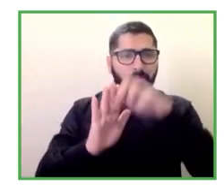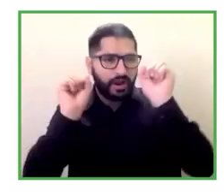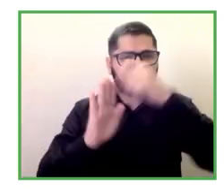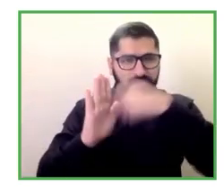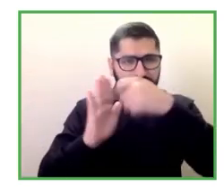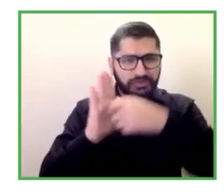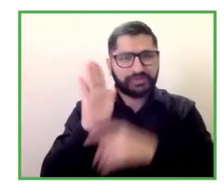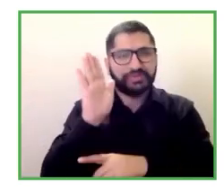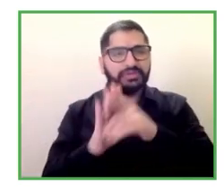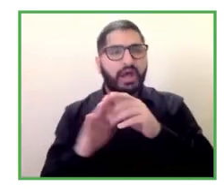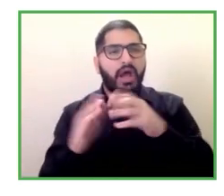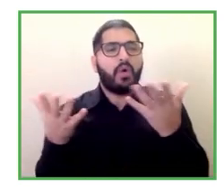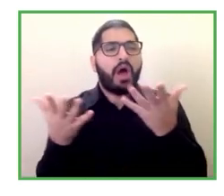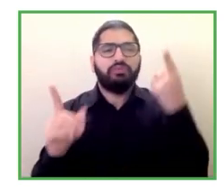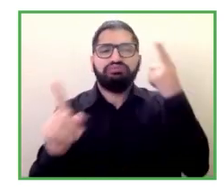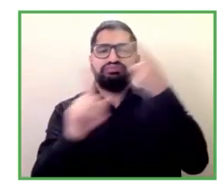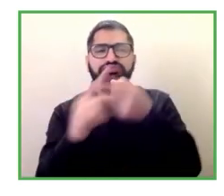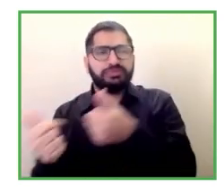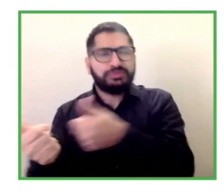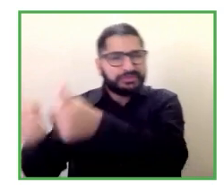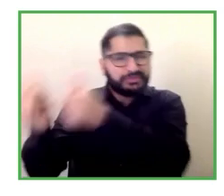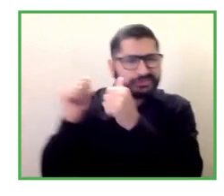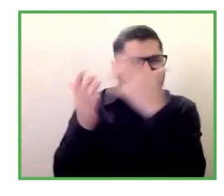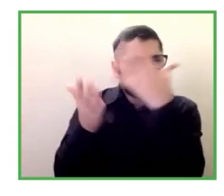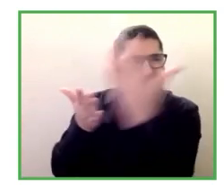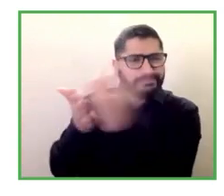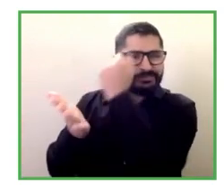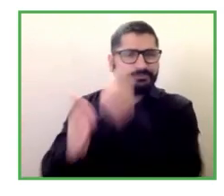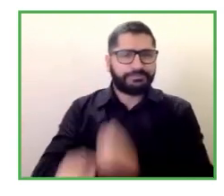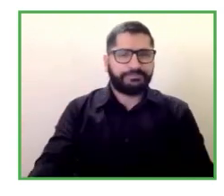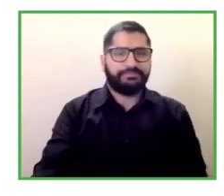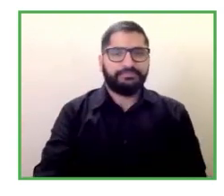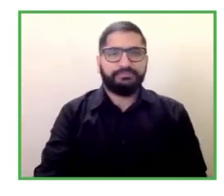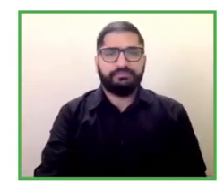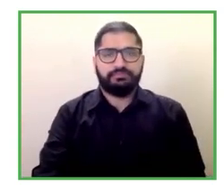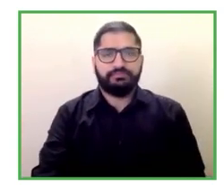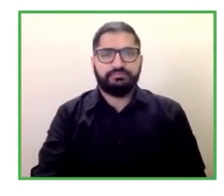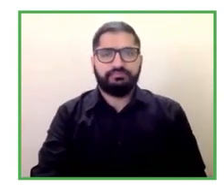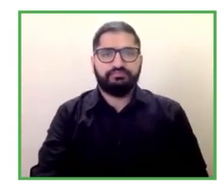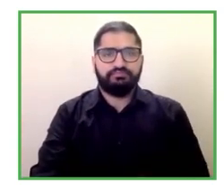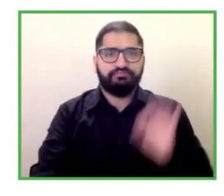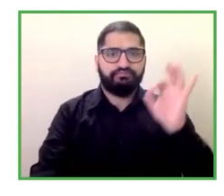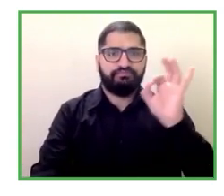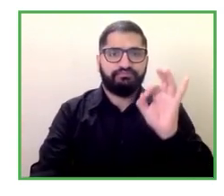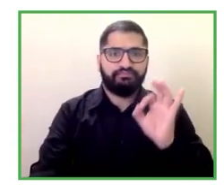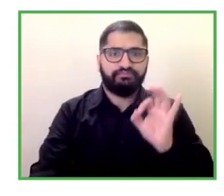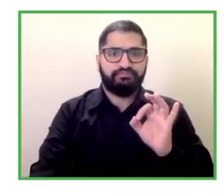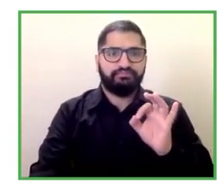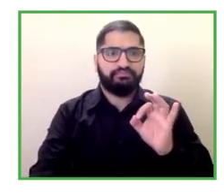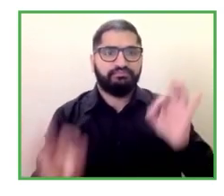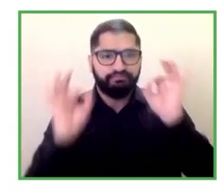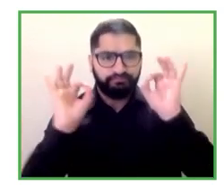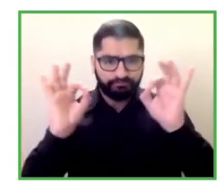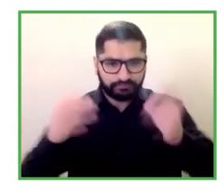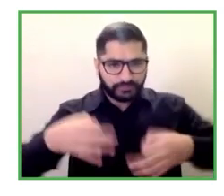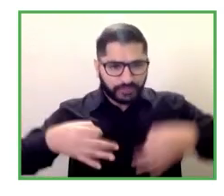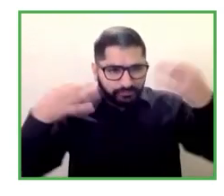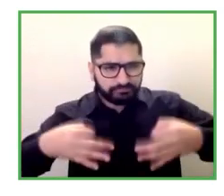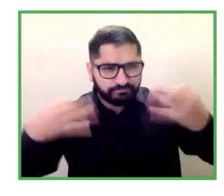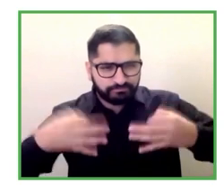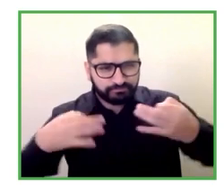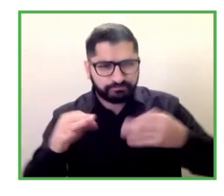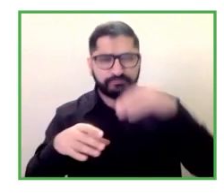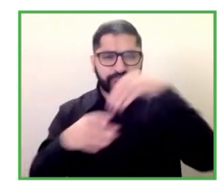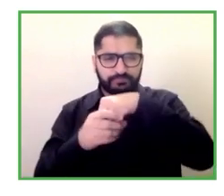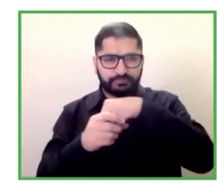Bueno, yo creo que la clave de este proyecto es que nos